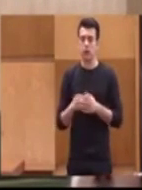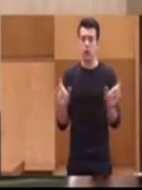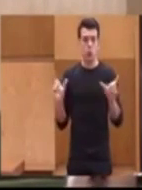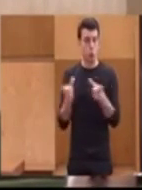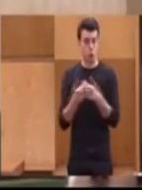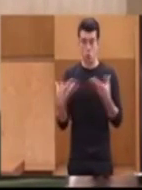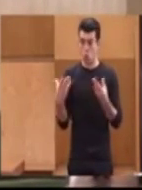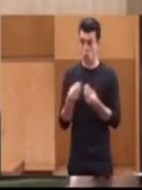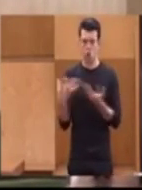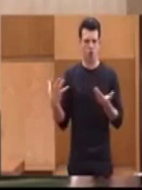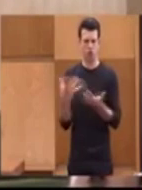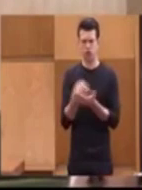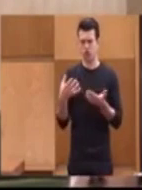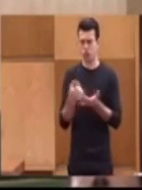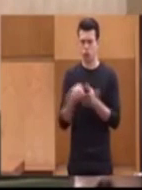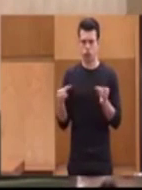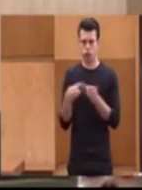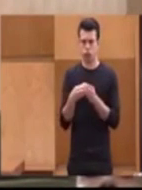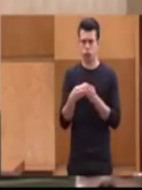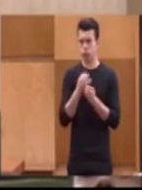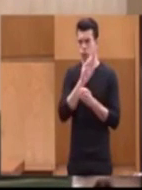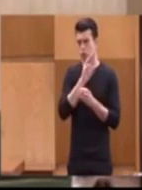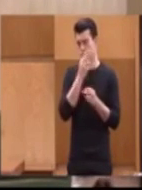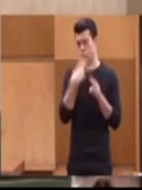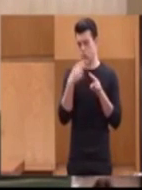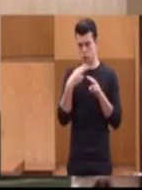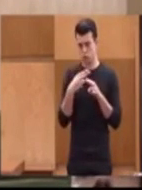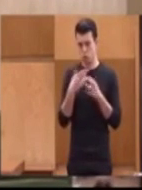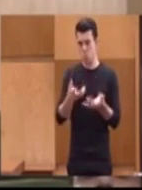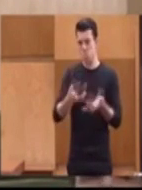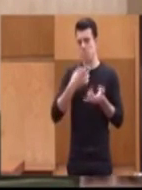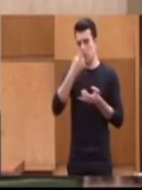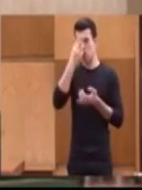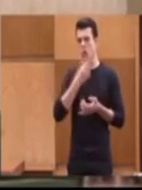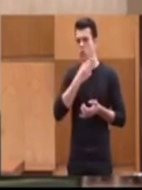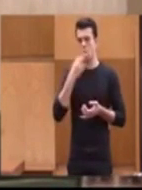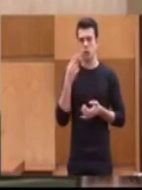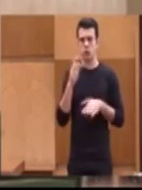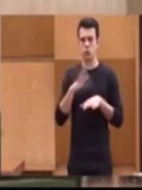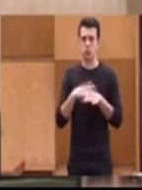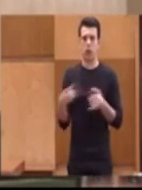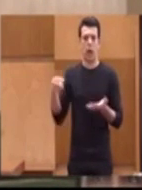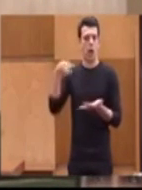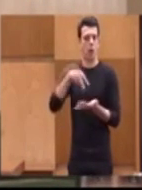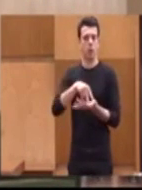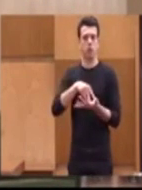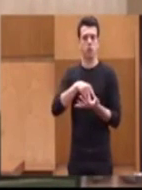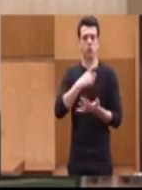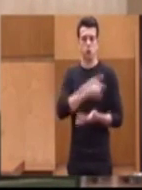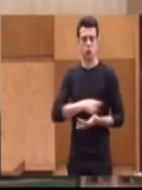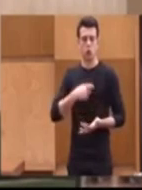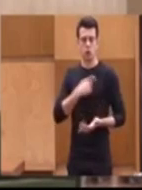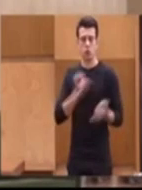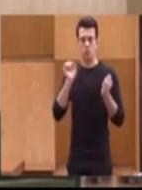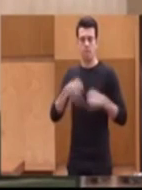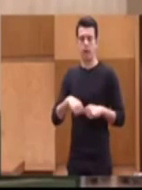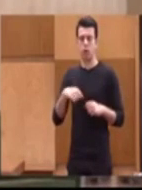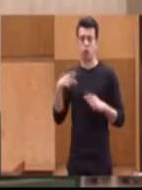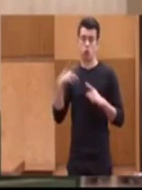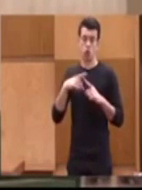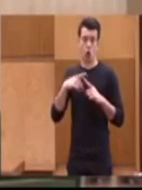con todos los grupos parlamentarios, obteniendo el compromiso de comparecer ante la Comisión del Pacto de Toledo.